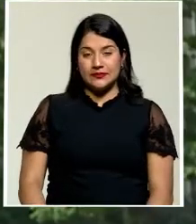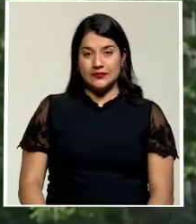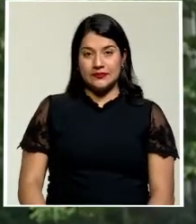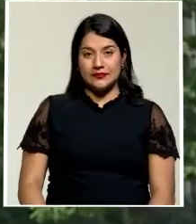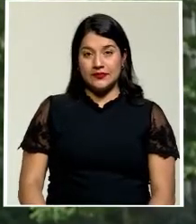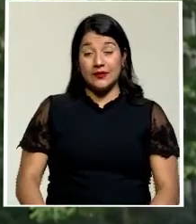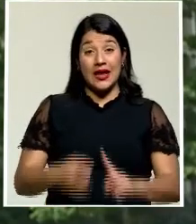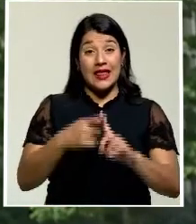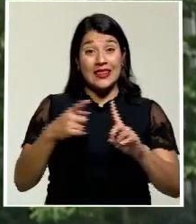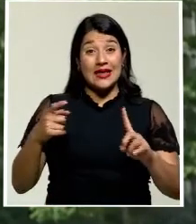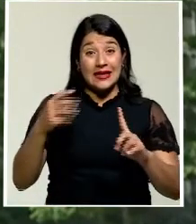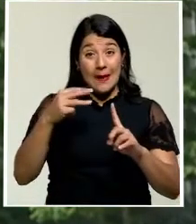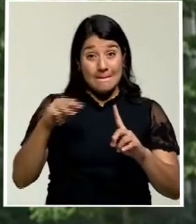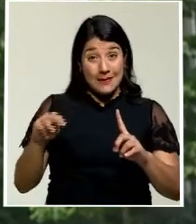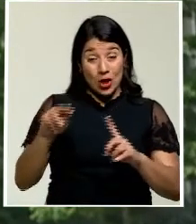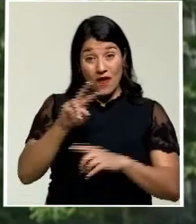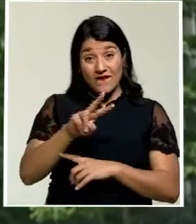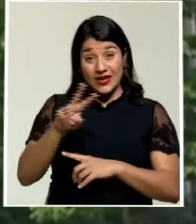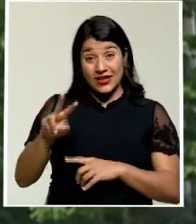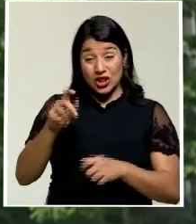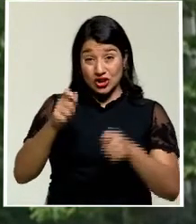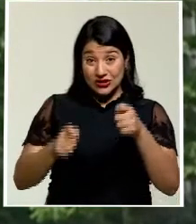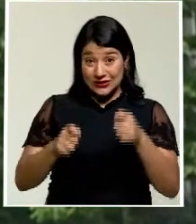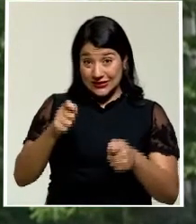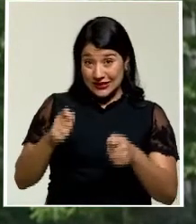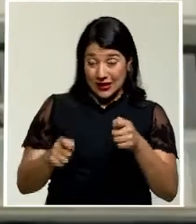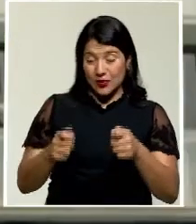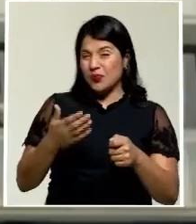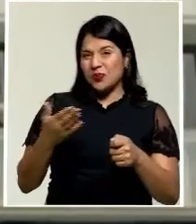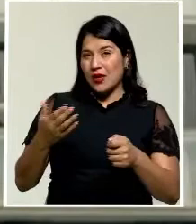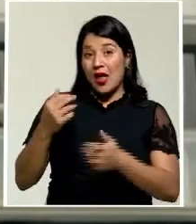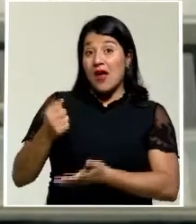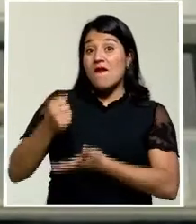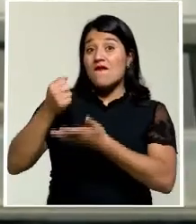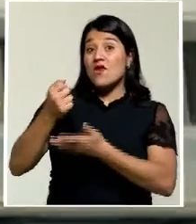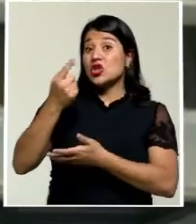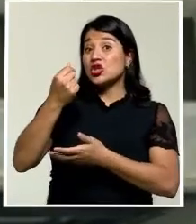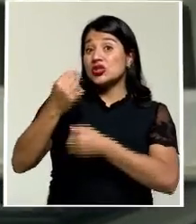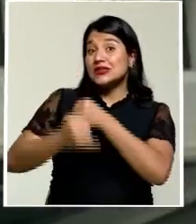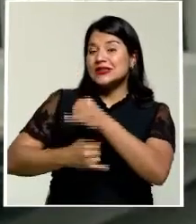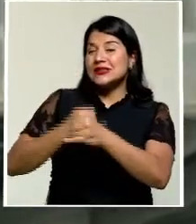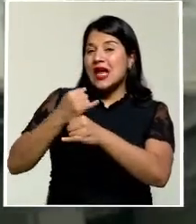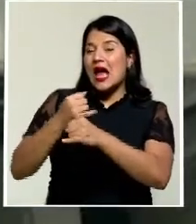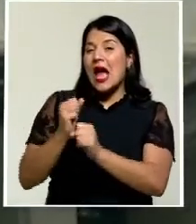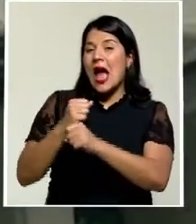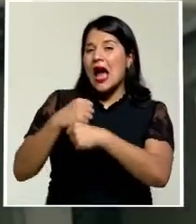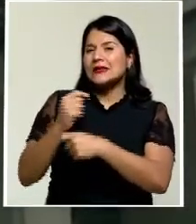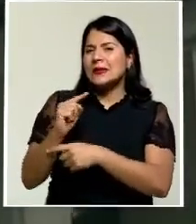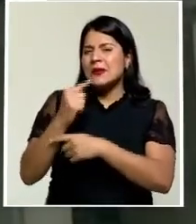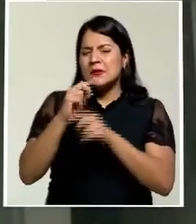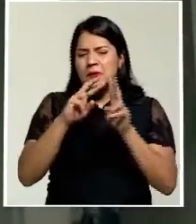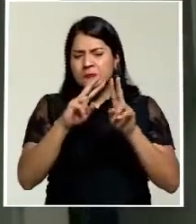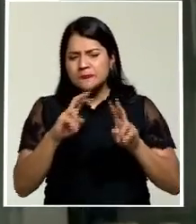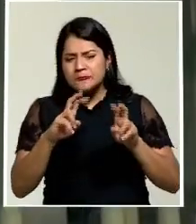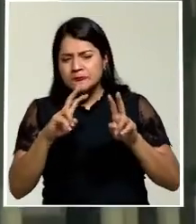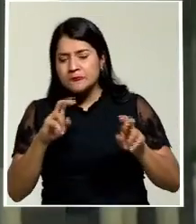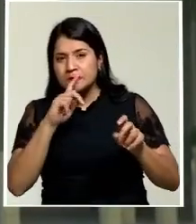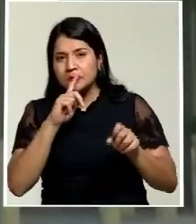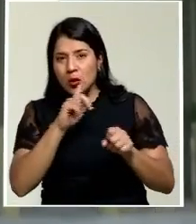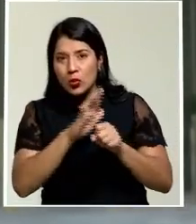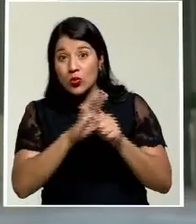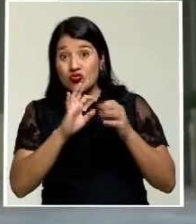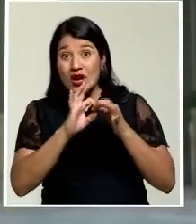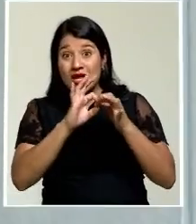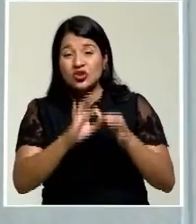Desde el miércoles 22 de septiembre, el Fondo Monetario Internacional realiza el primer análisis de cumplimiento de metas con respecto al